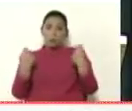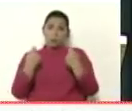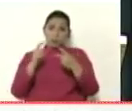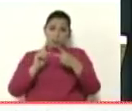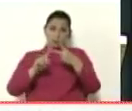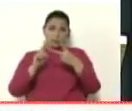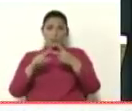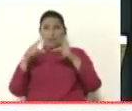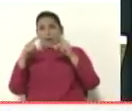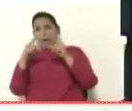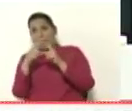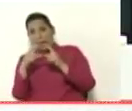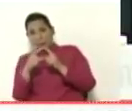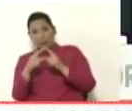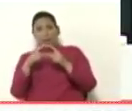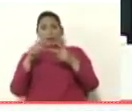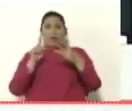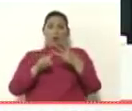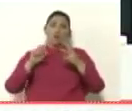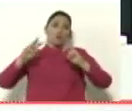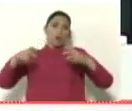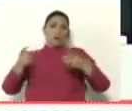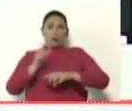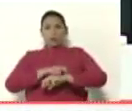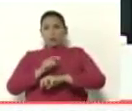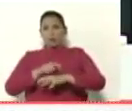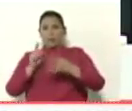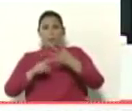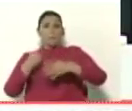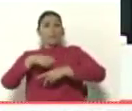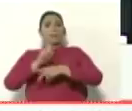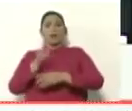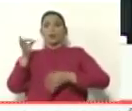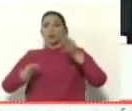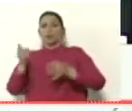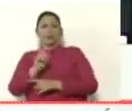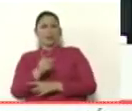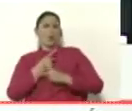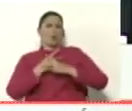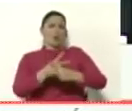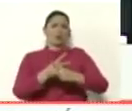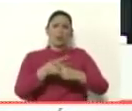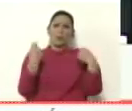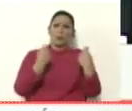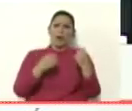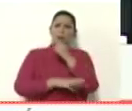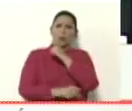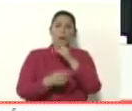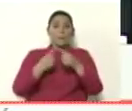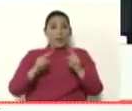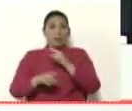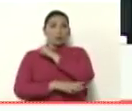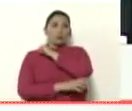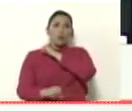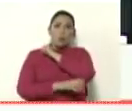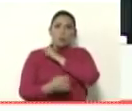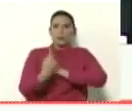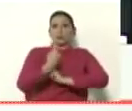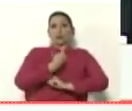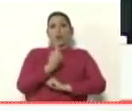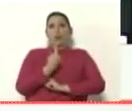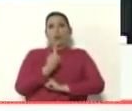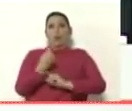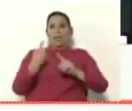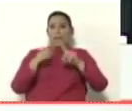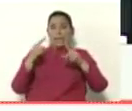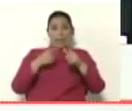acción democrática, un nuevo tiempo, primero justicia. No es porque les moleste que voluntad popular robe, es que está robando solo. Es